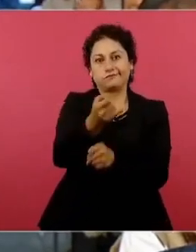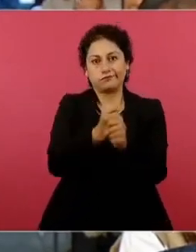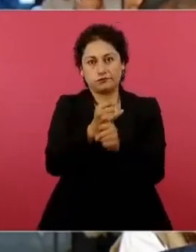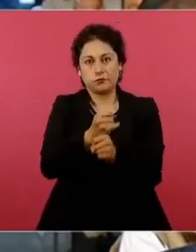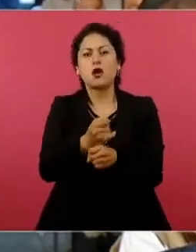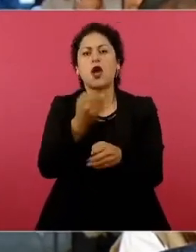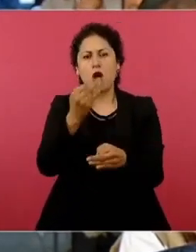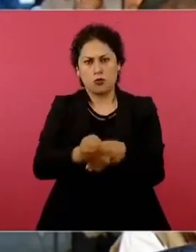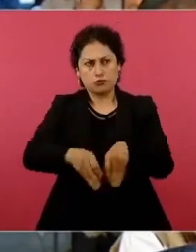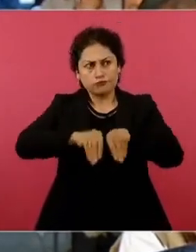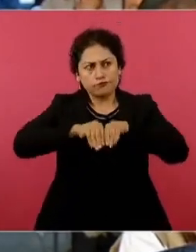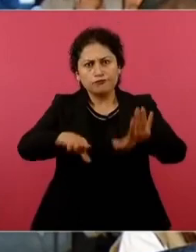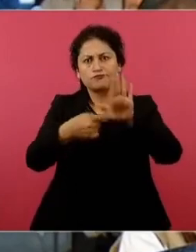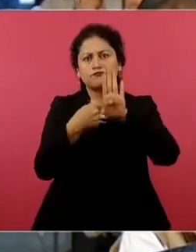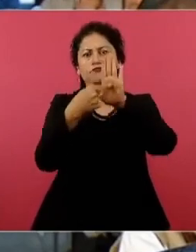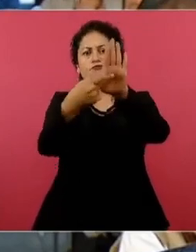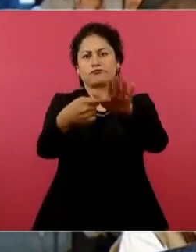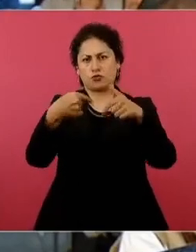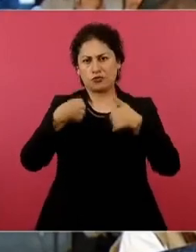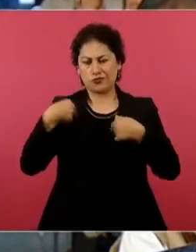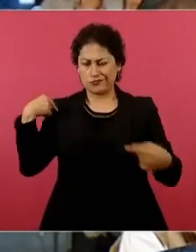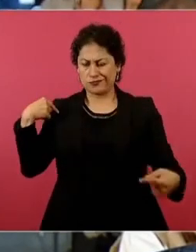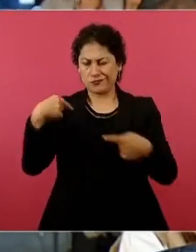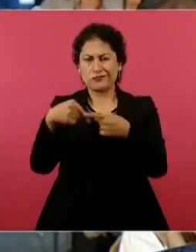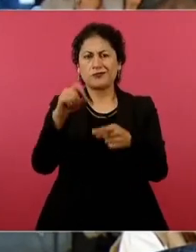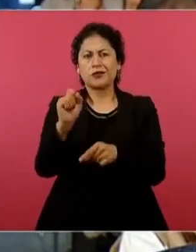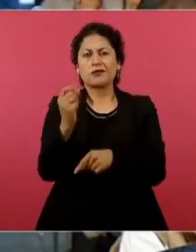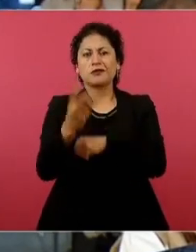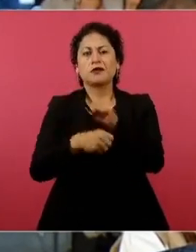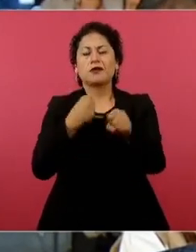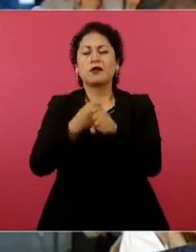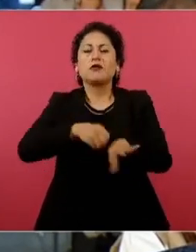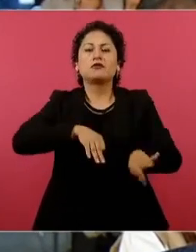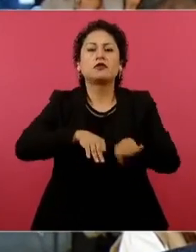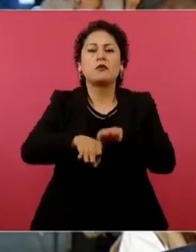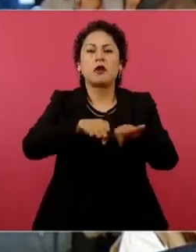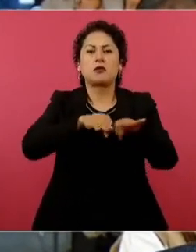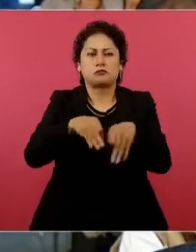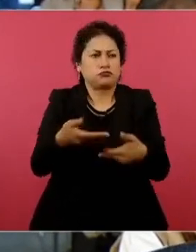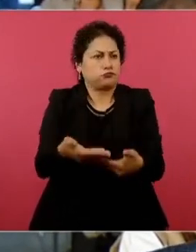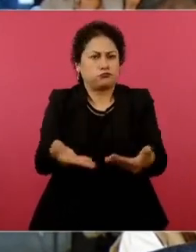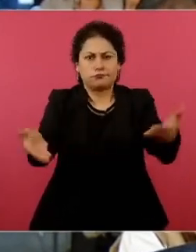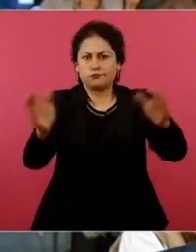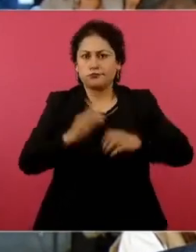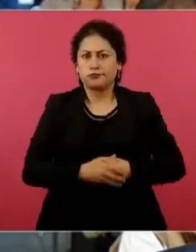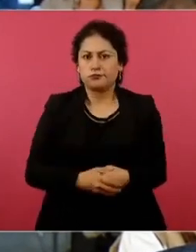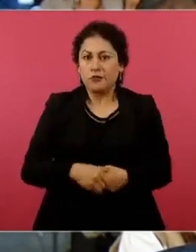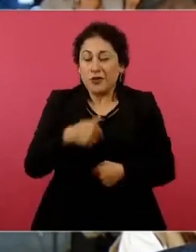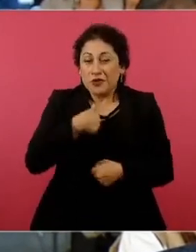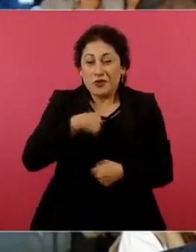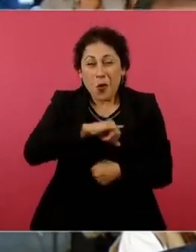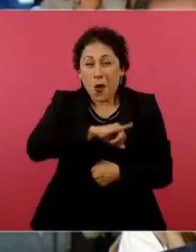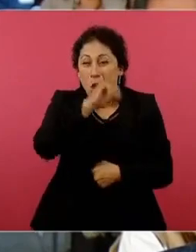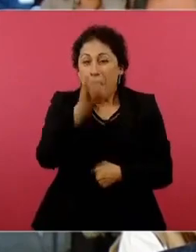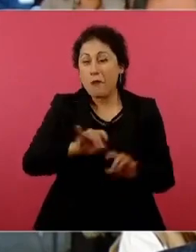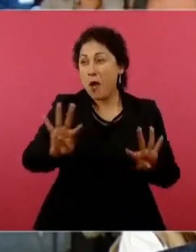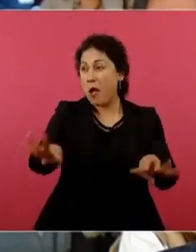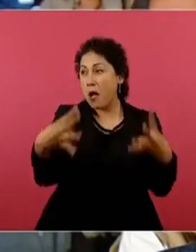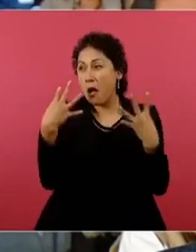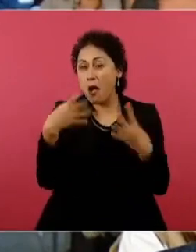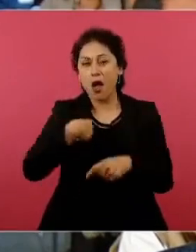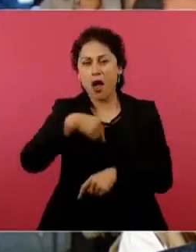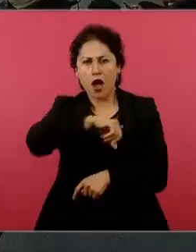Y yo seguiré haciendo mi trabajo como siempre, tengo 23 años de periodista. Yo nunca he estado ni siquiera en la barandilla y seguiré